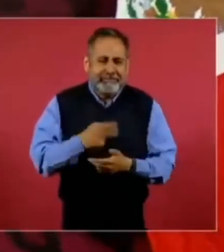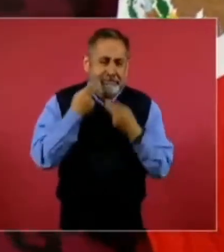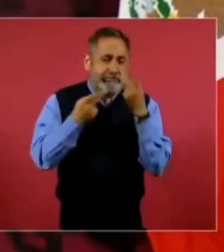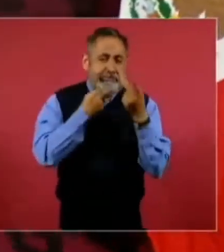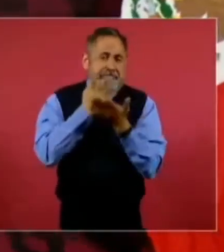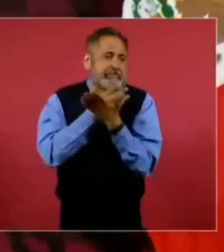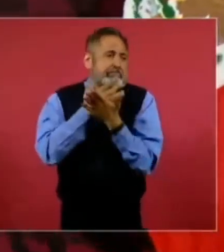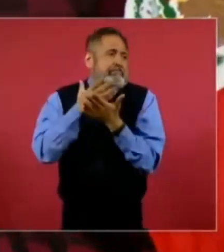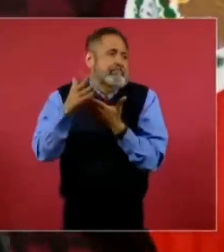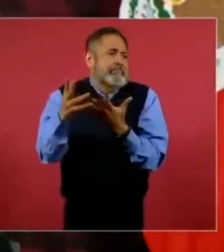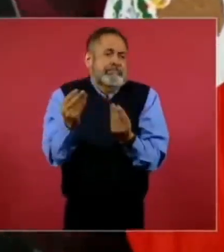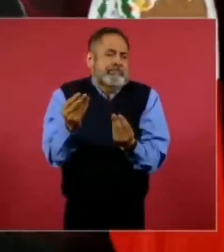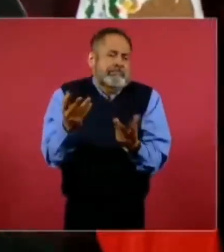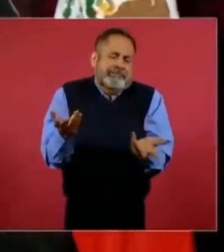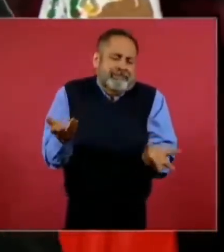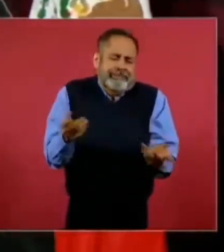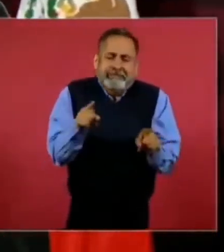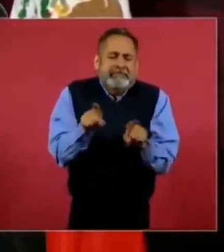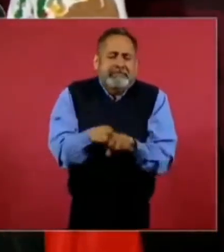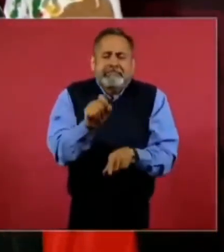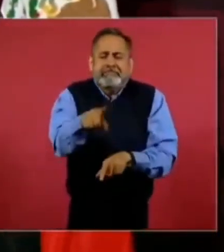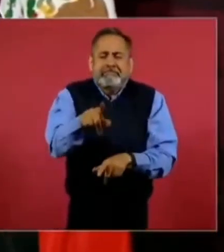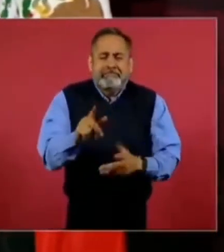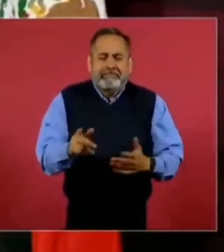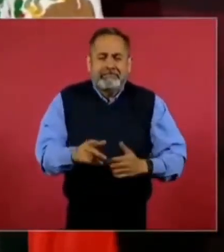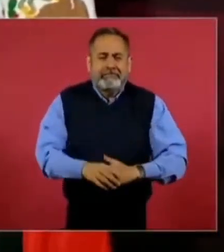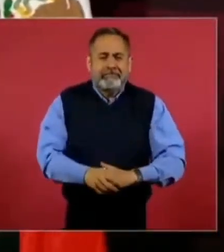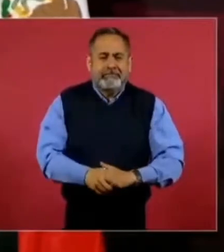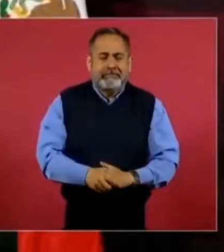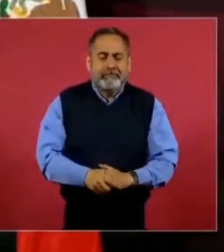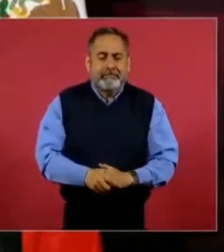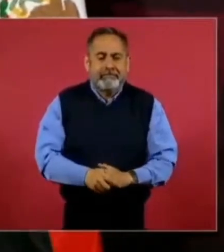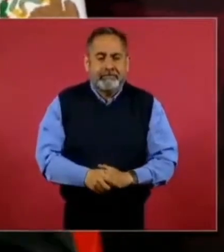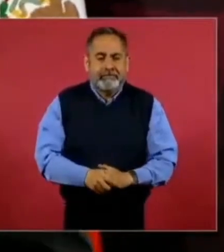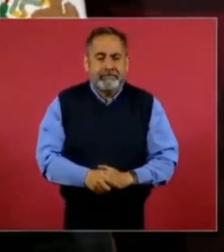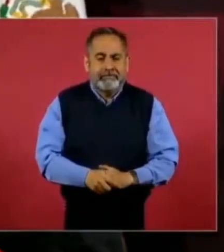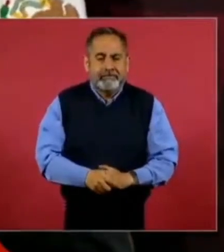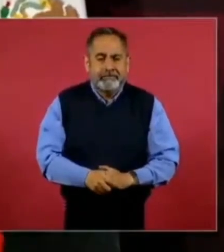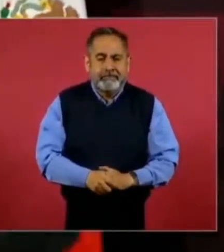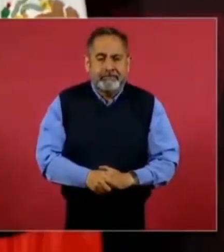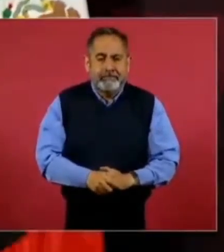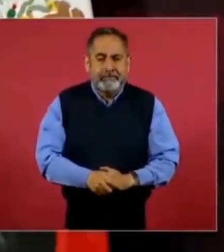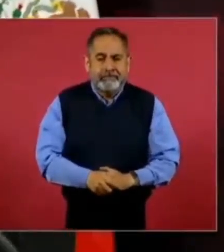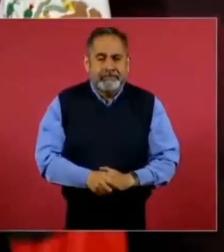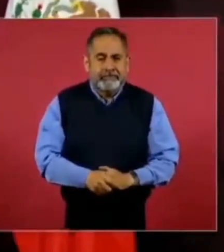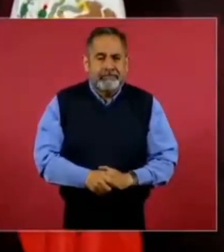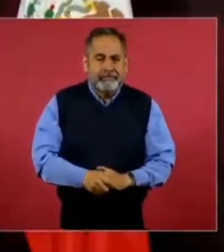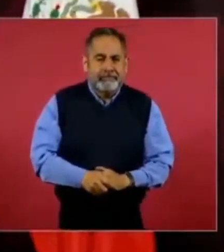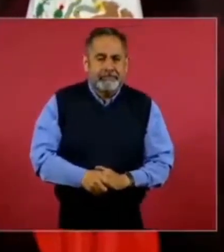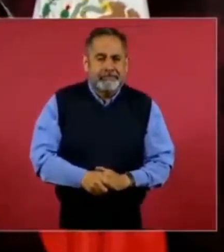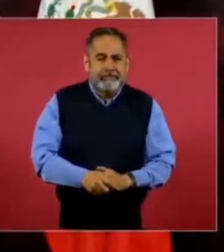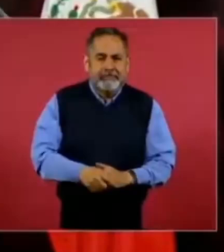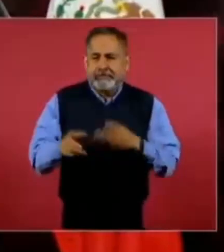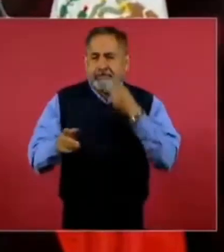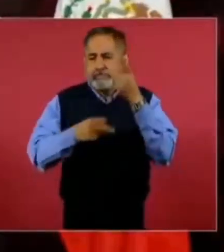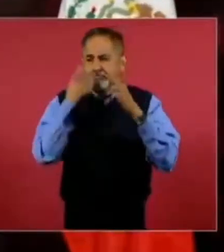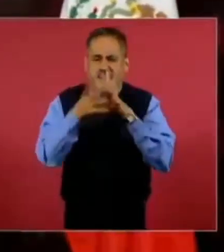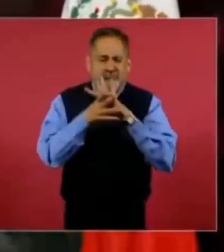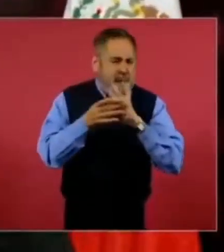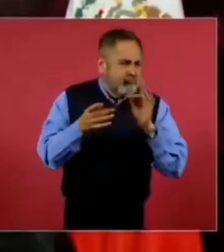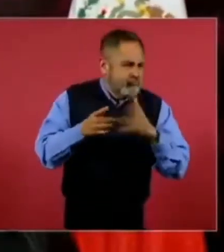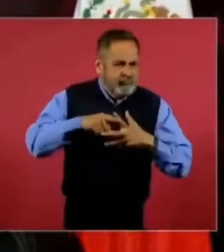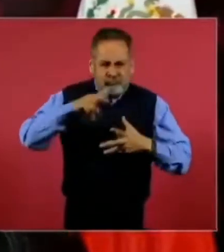y hay demasiada pasión.